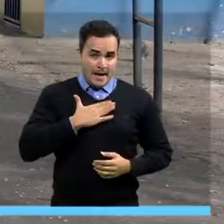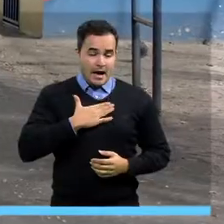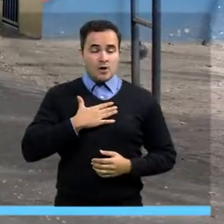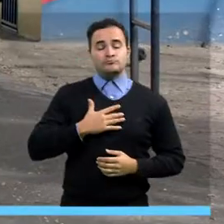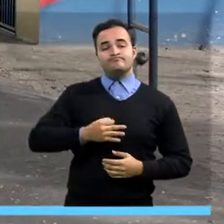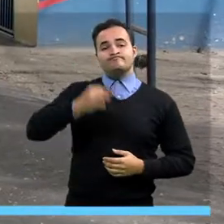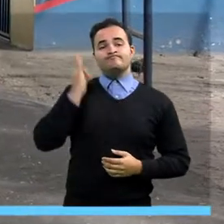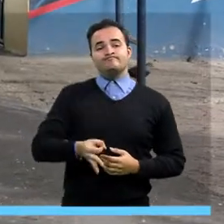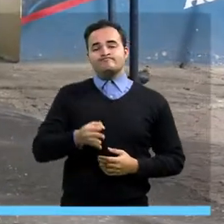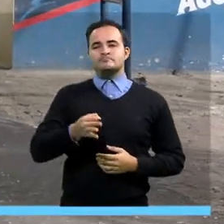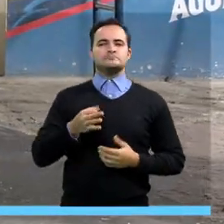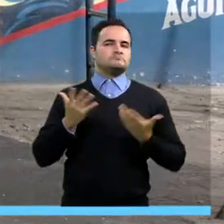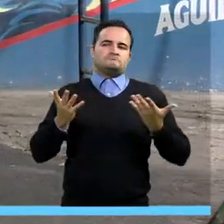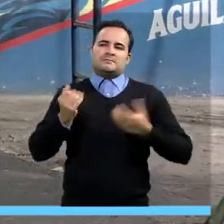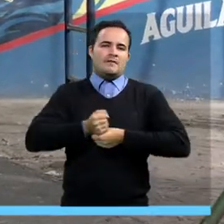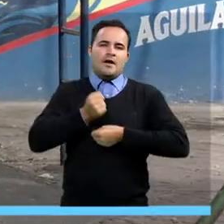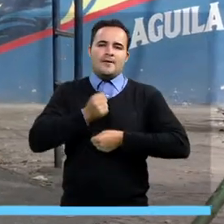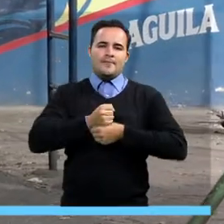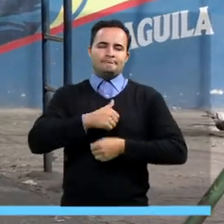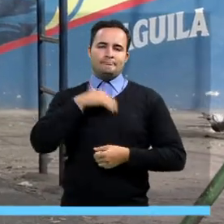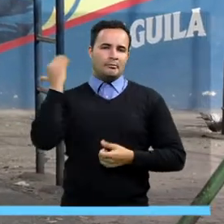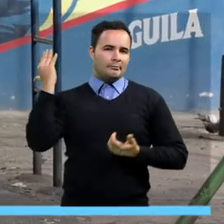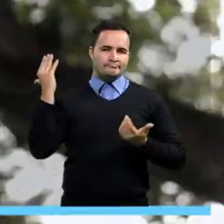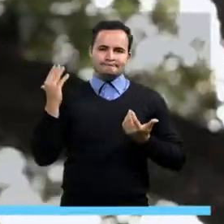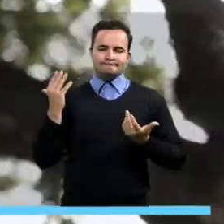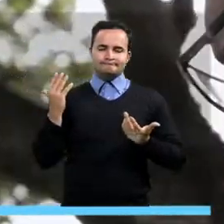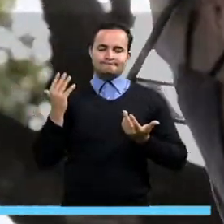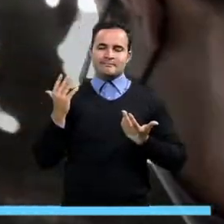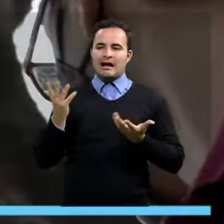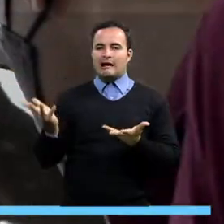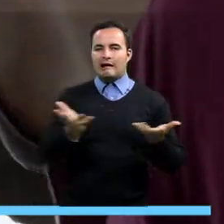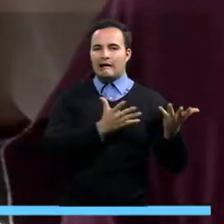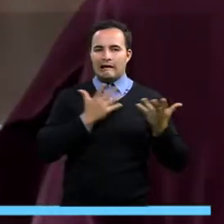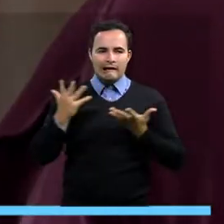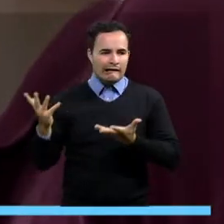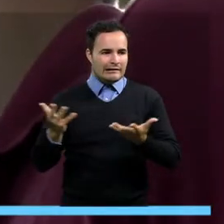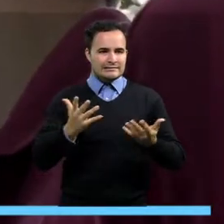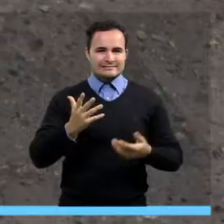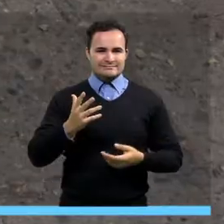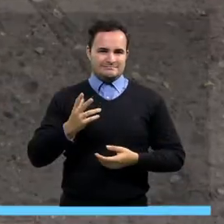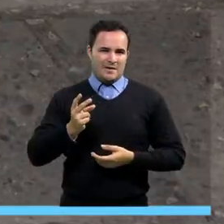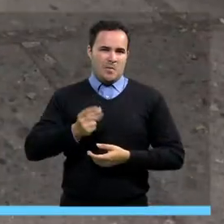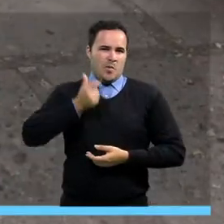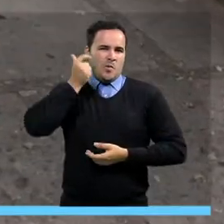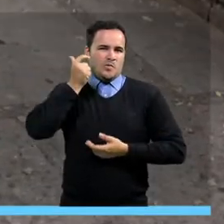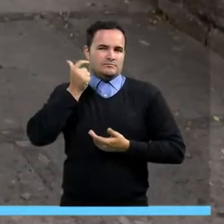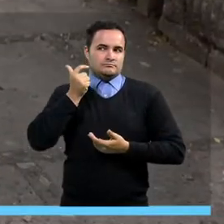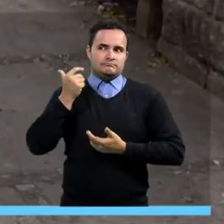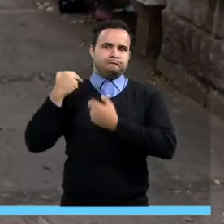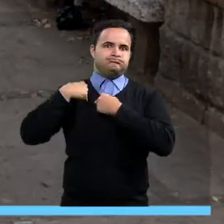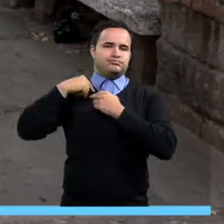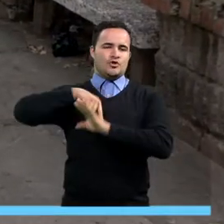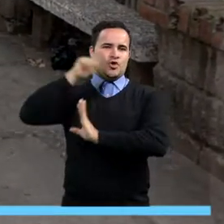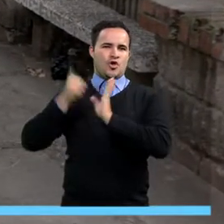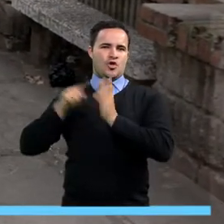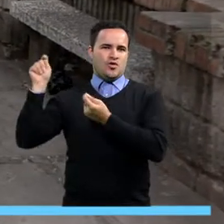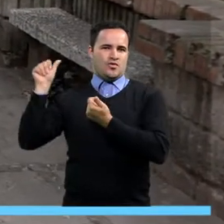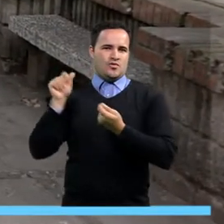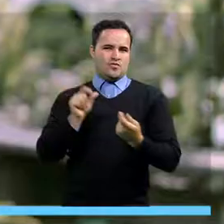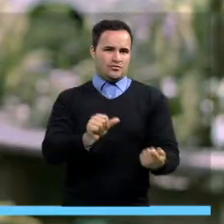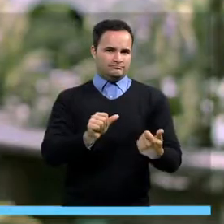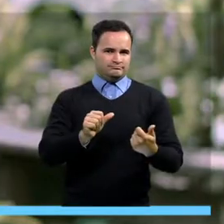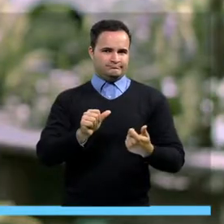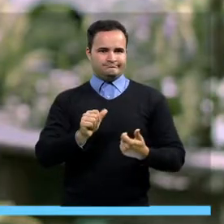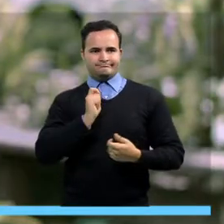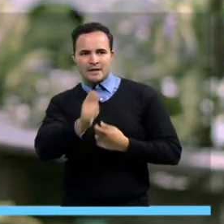Mi padre estaba, se había quedado sin empleo, entonces no había como, él era como el que la